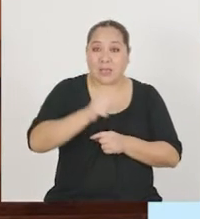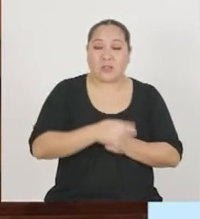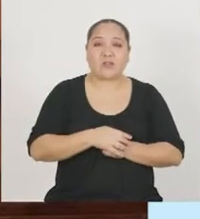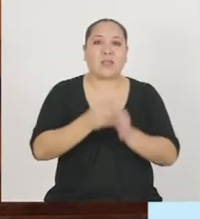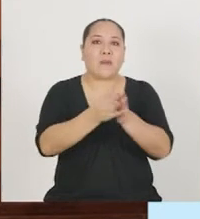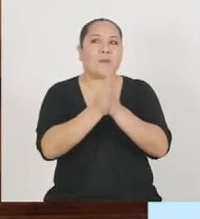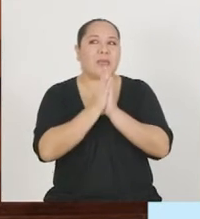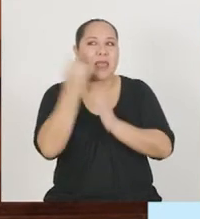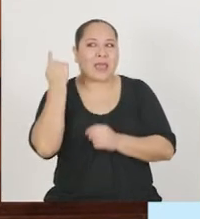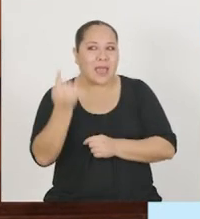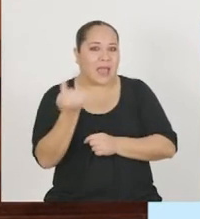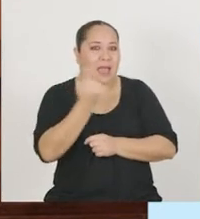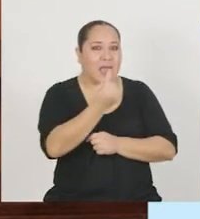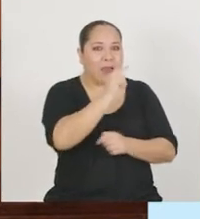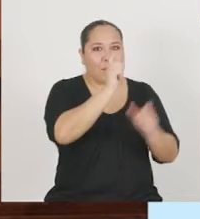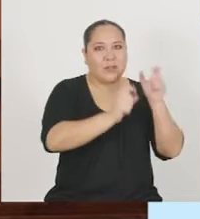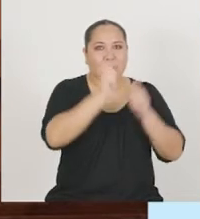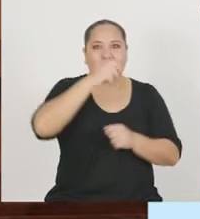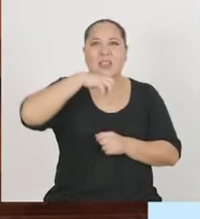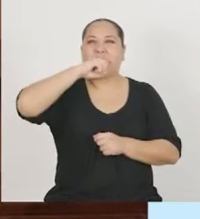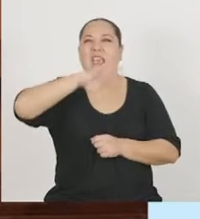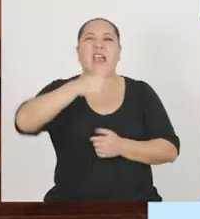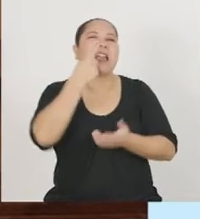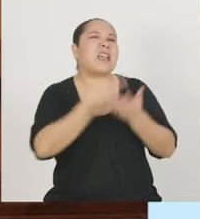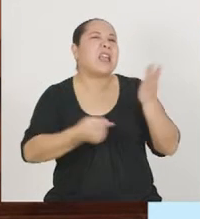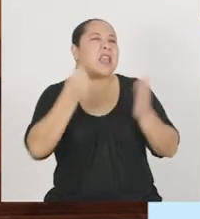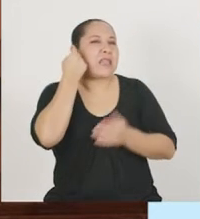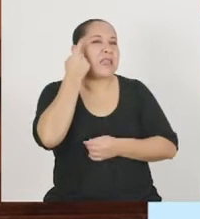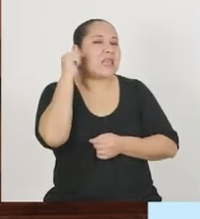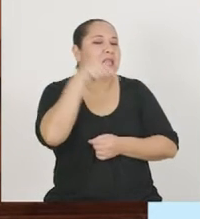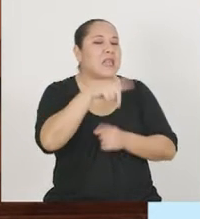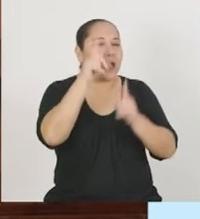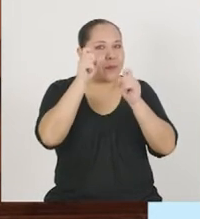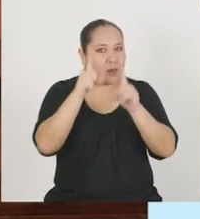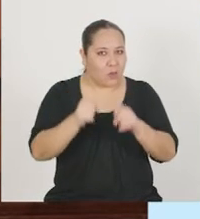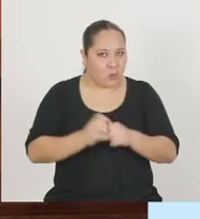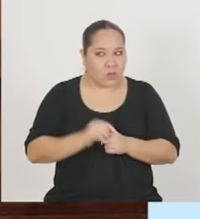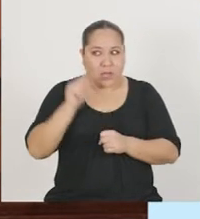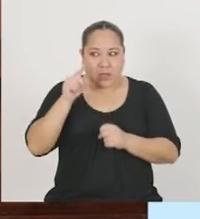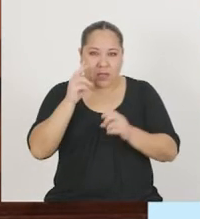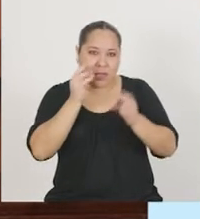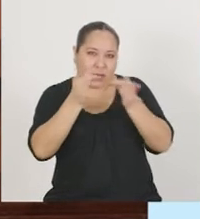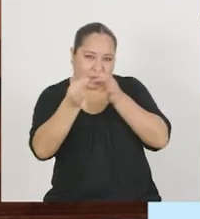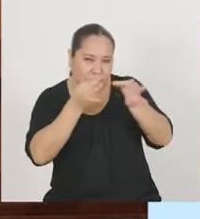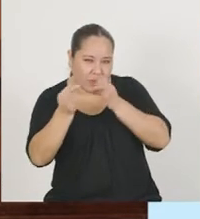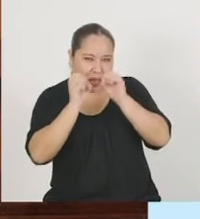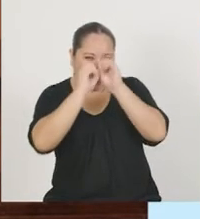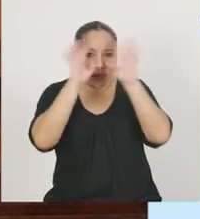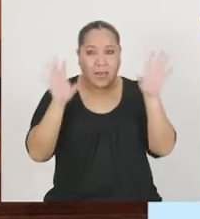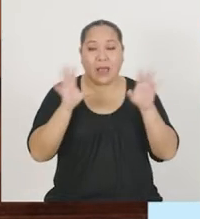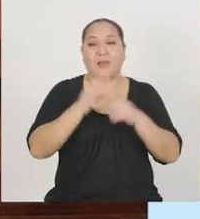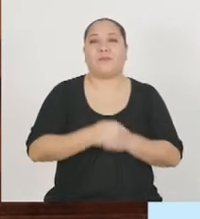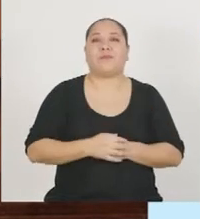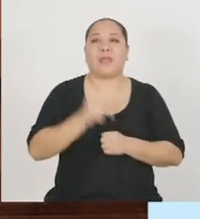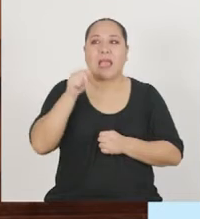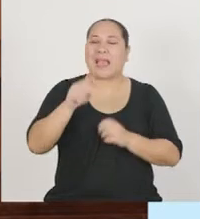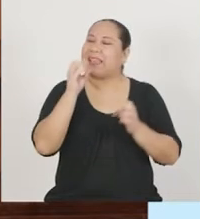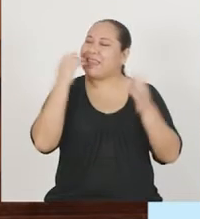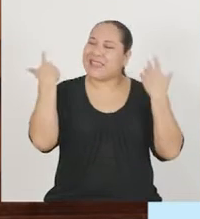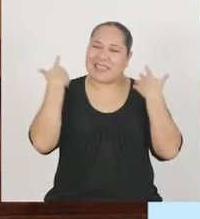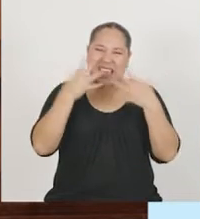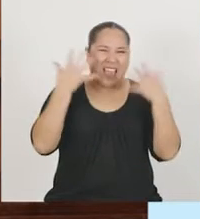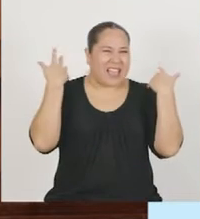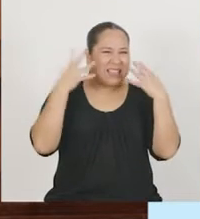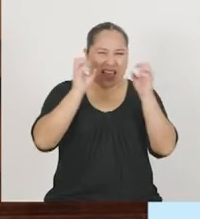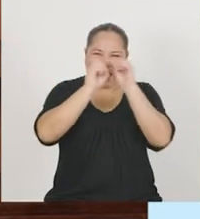Para ello, se pide que cada participante diga lo que entiende de la pregunta y así podemos explicarla bien, hasta